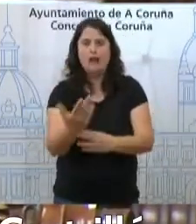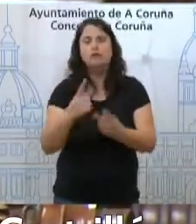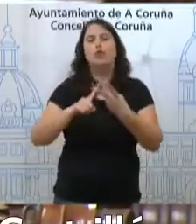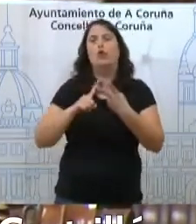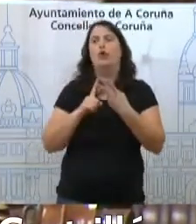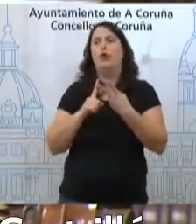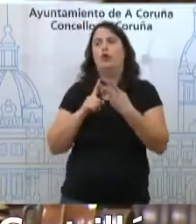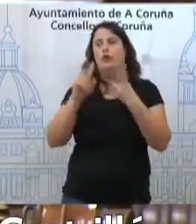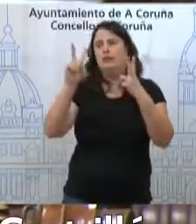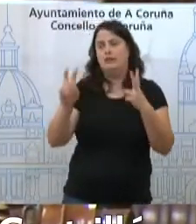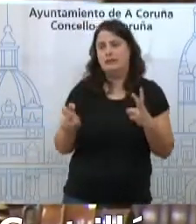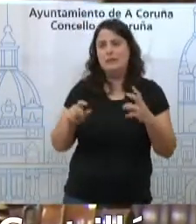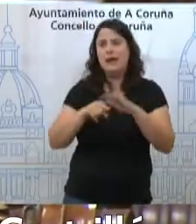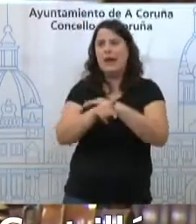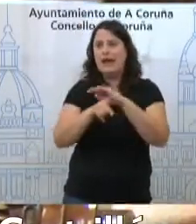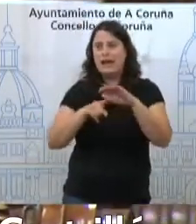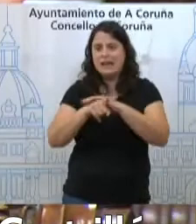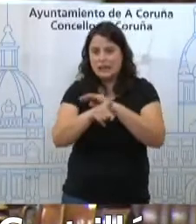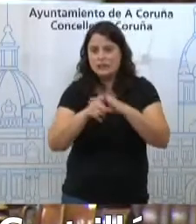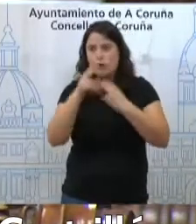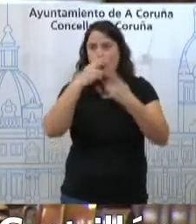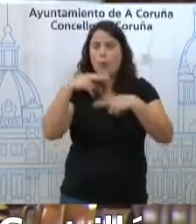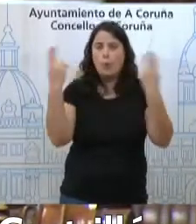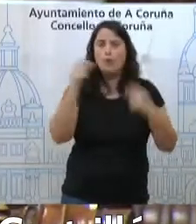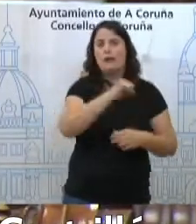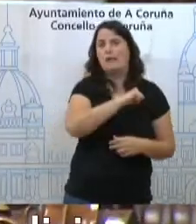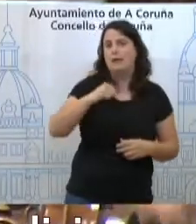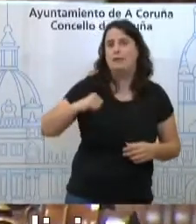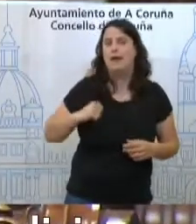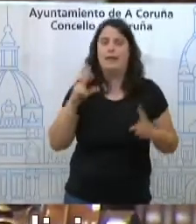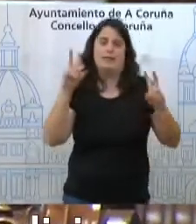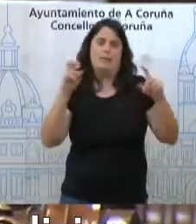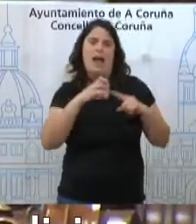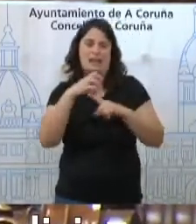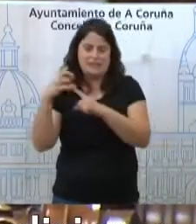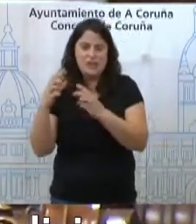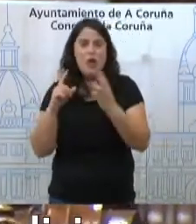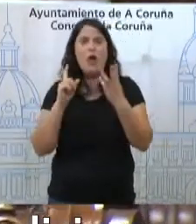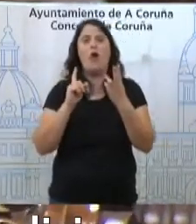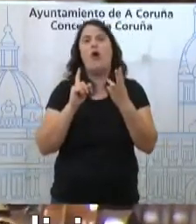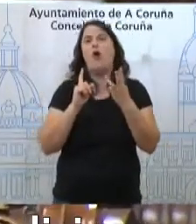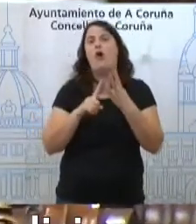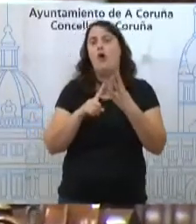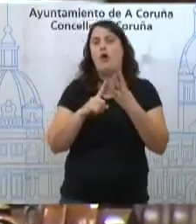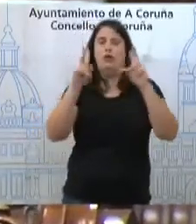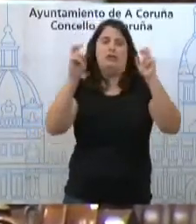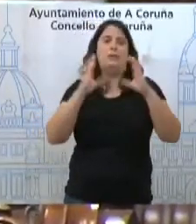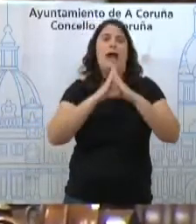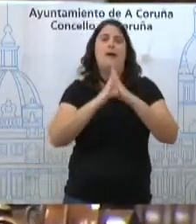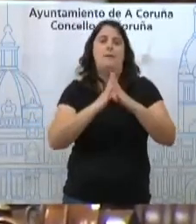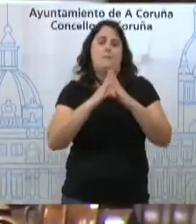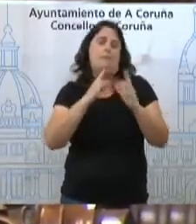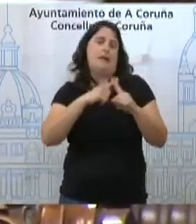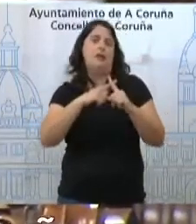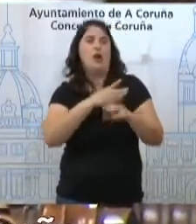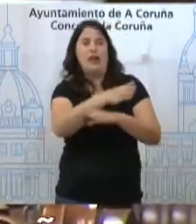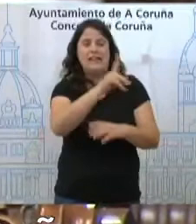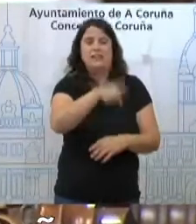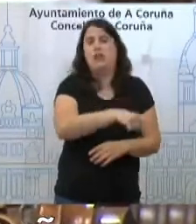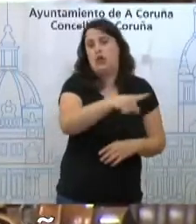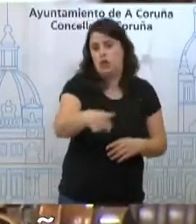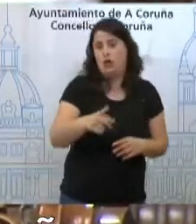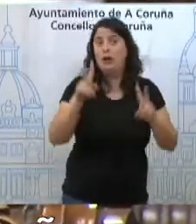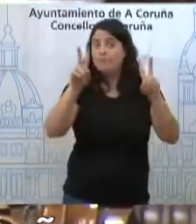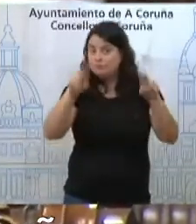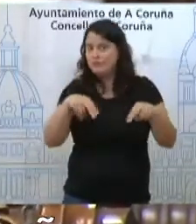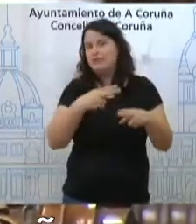coas demandas sobre a xestión pública ou privada do Castrillón ou incluso con asistir ou non a oficios religiosos. Todo iso é política. E a verdade